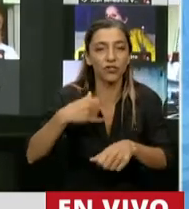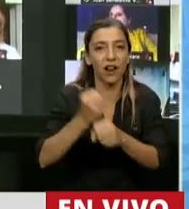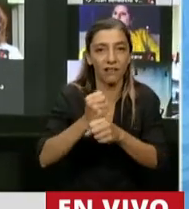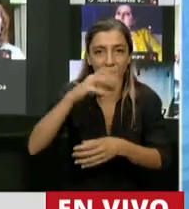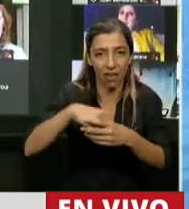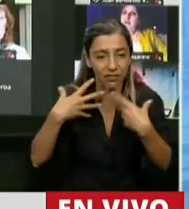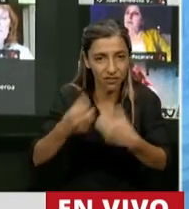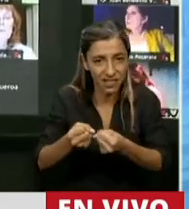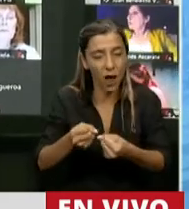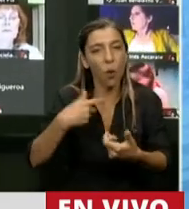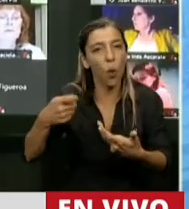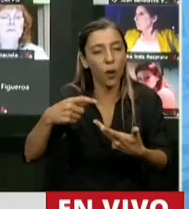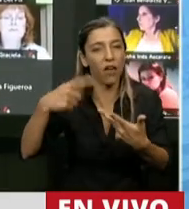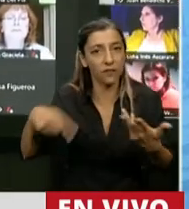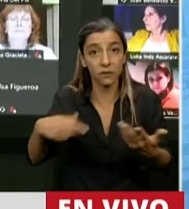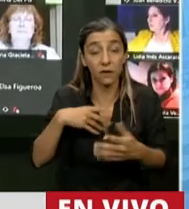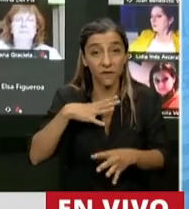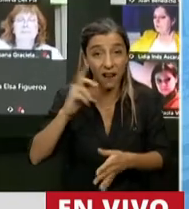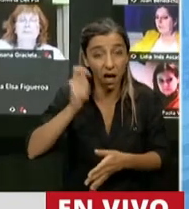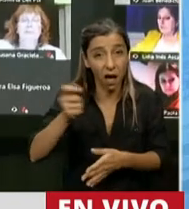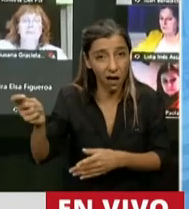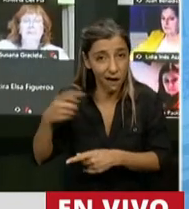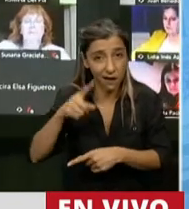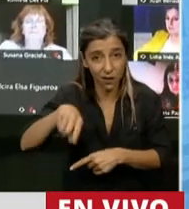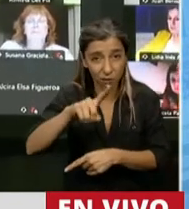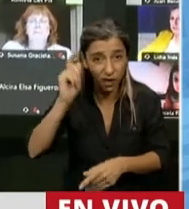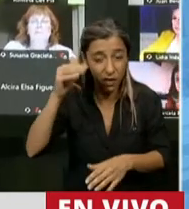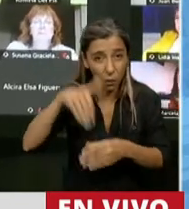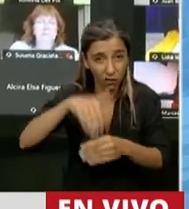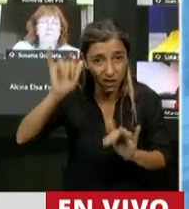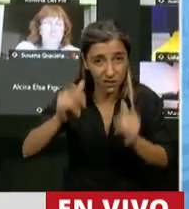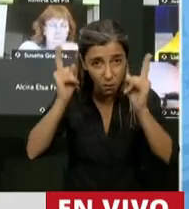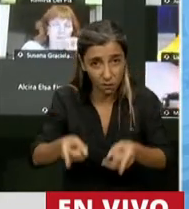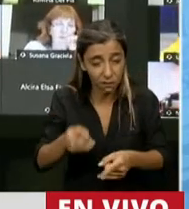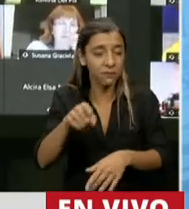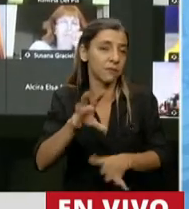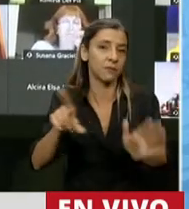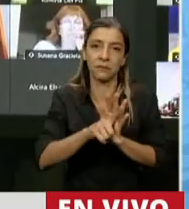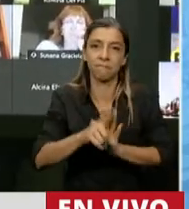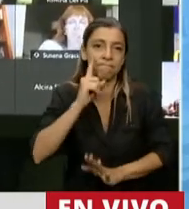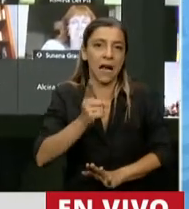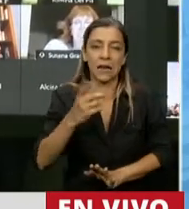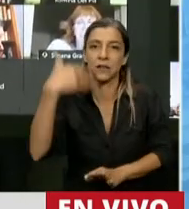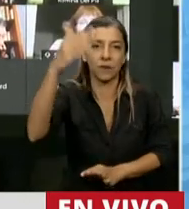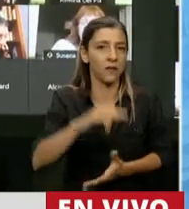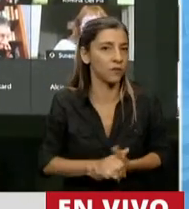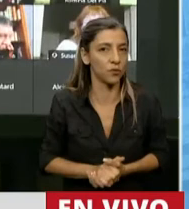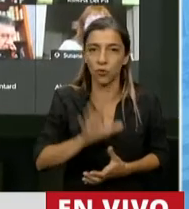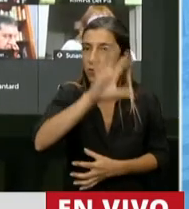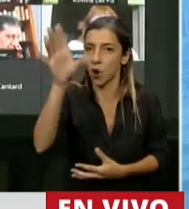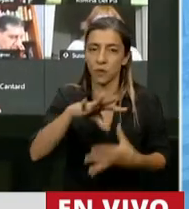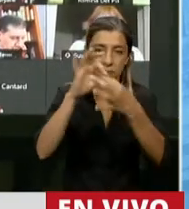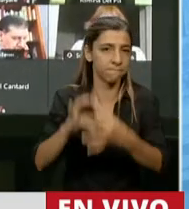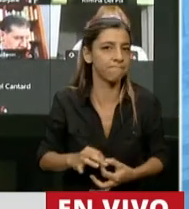jubilados es una ley que marca un precedente gravísimo y peligroso para el sistema federal